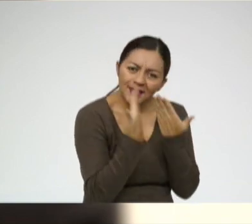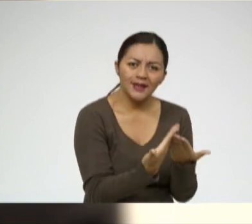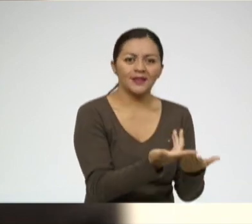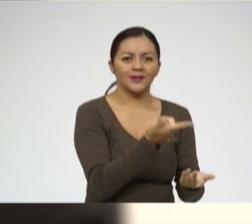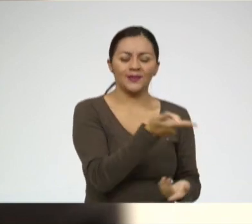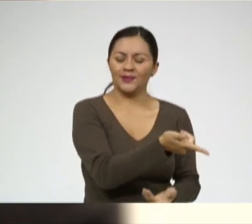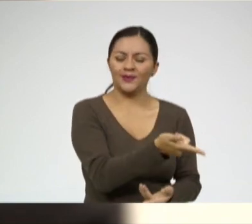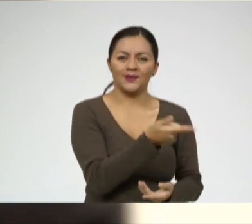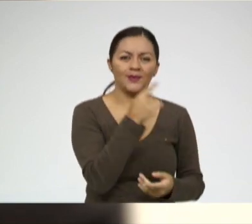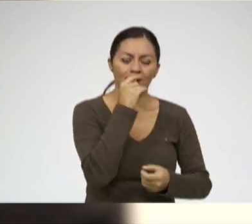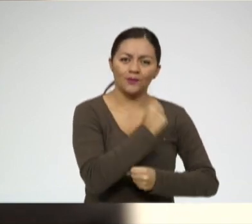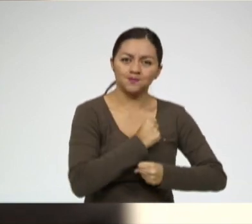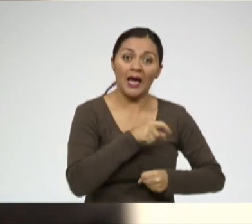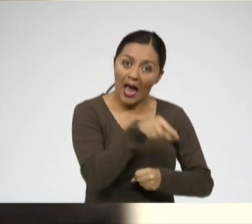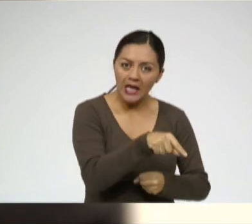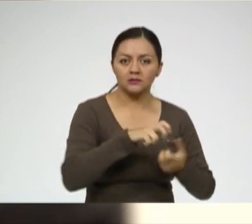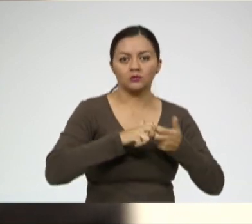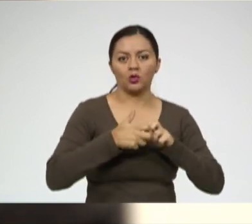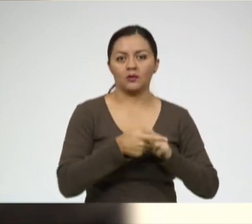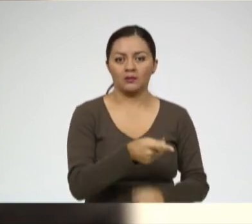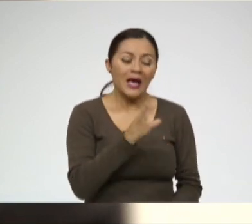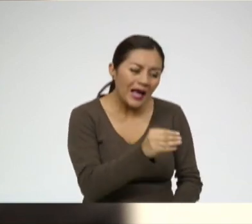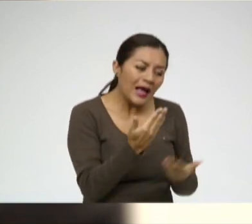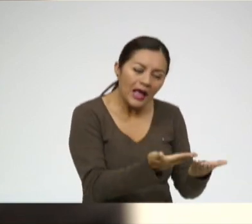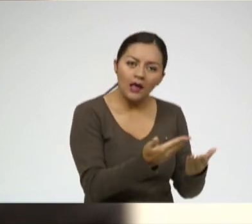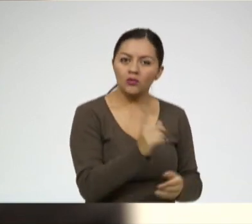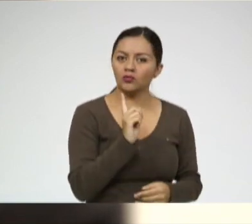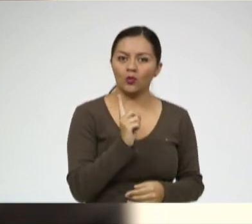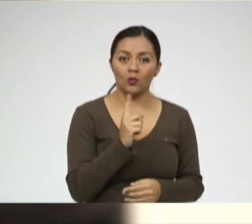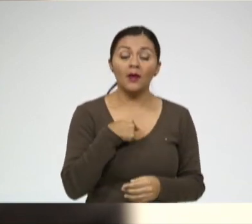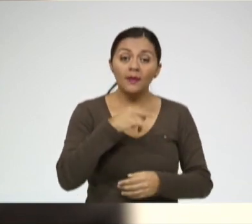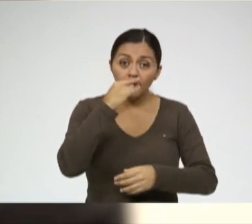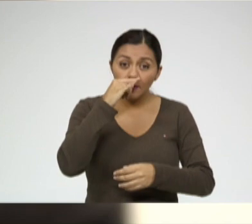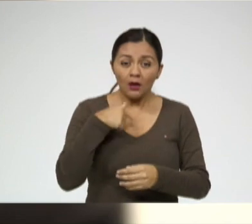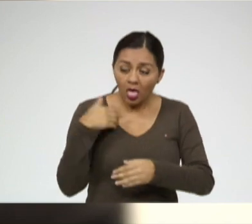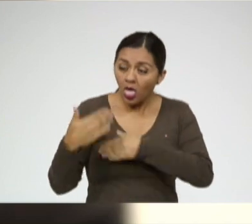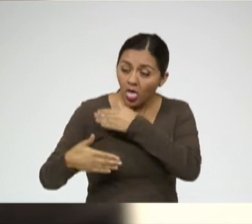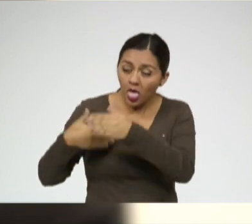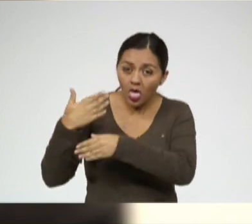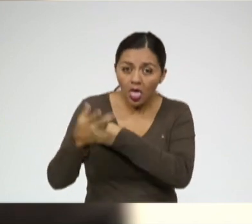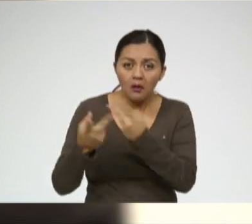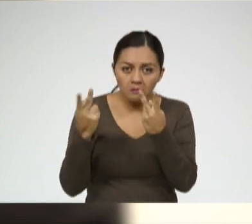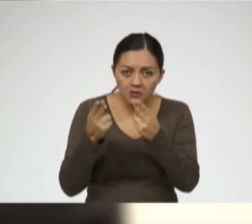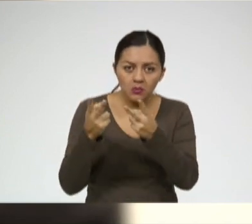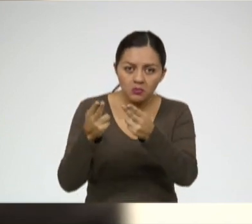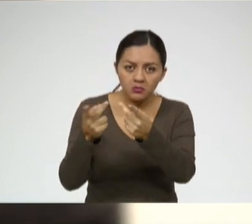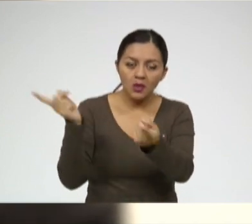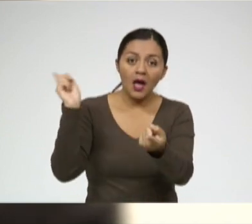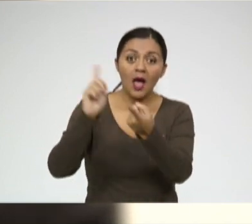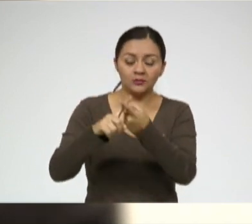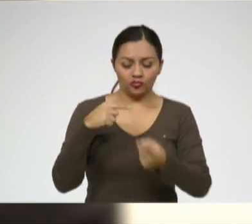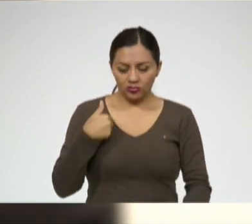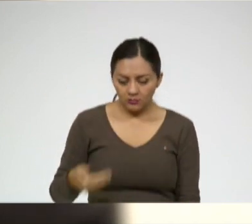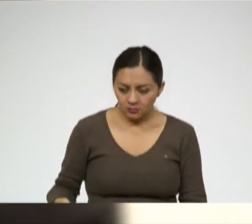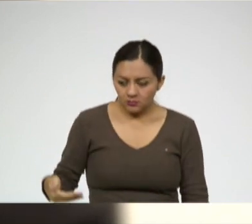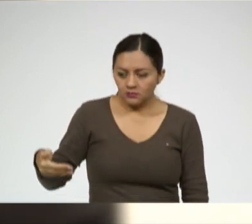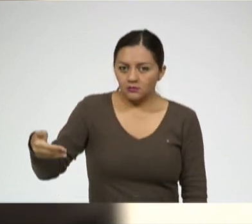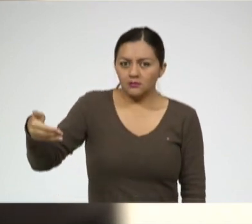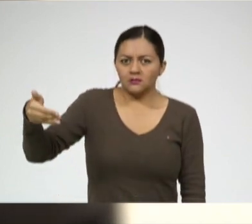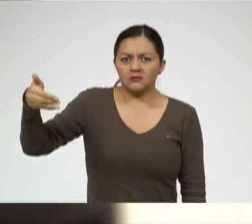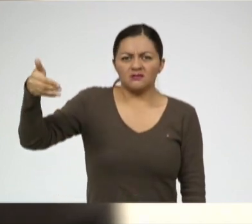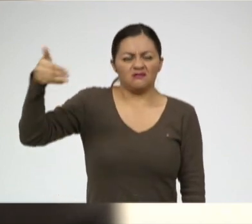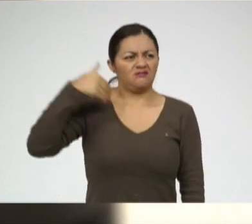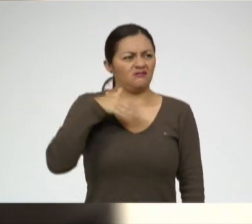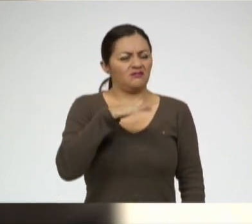Entonces pienso que ahí es el problema. Y en mi niñez fue transcurriendo así. Pero es hasta que tú vas creciendo y luego ya